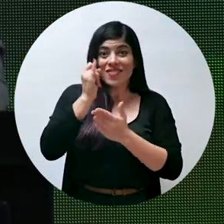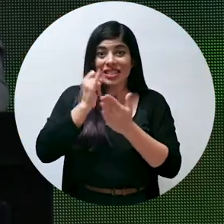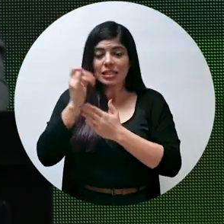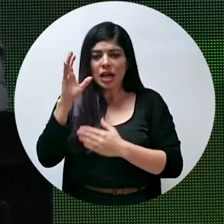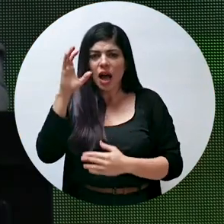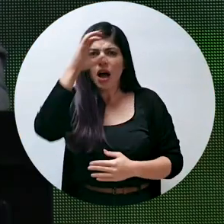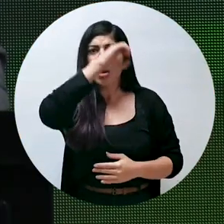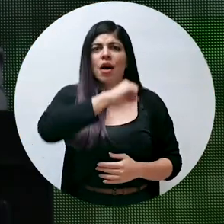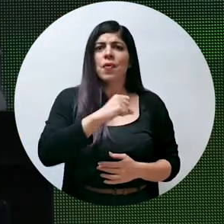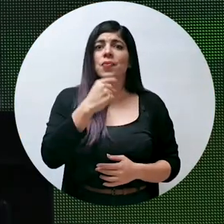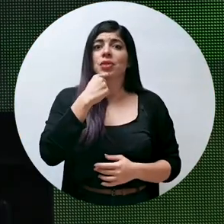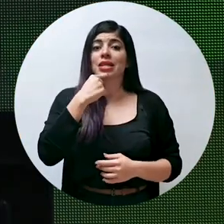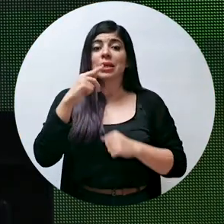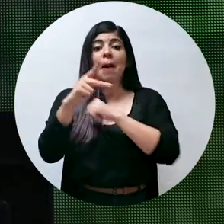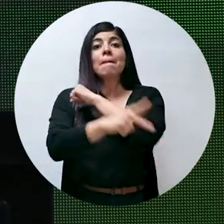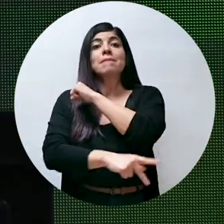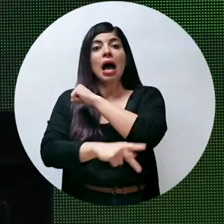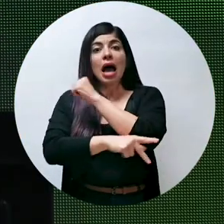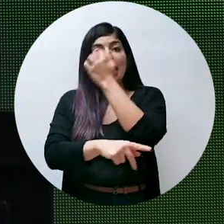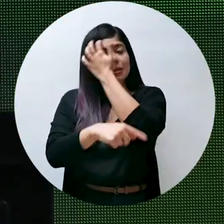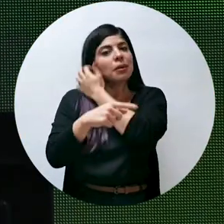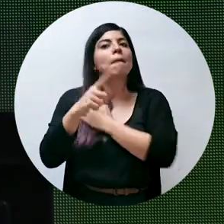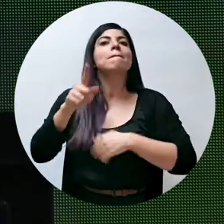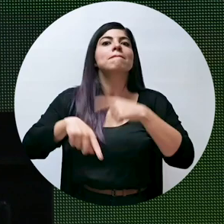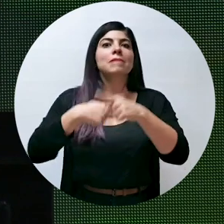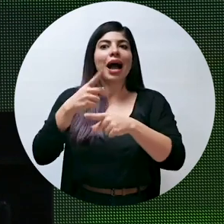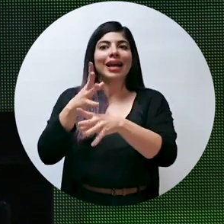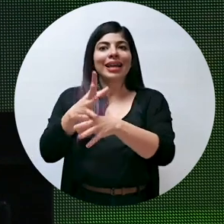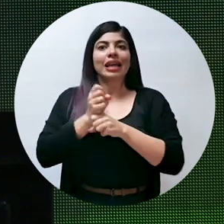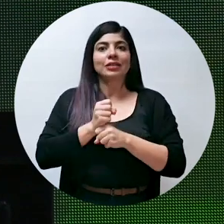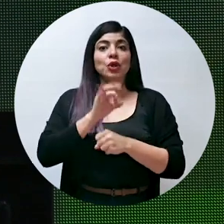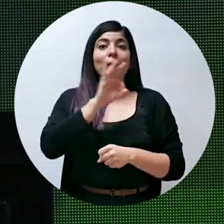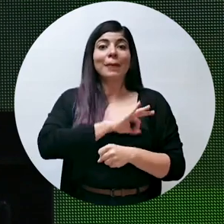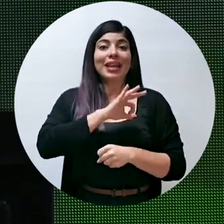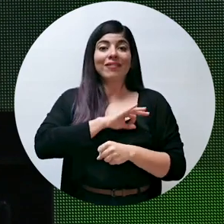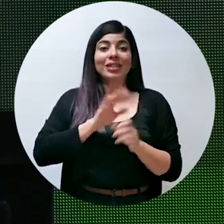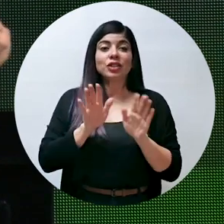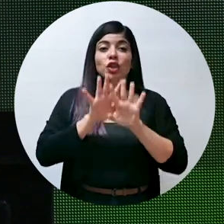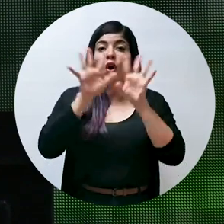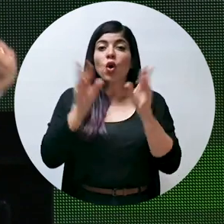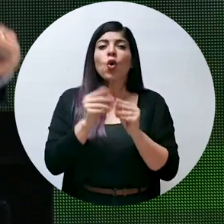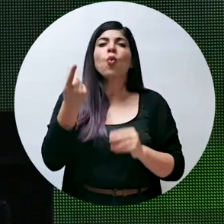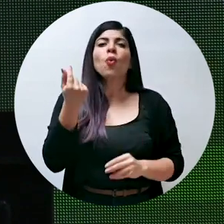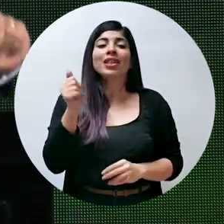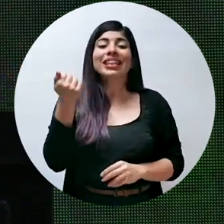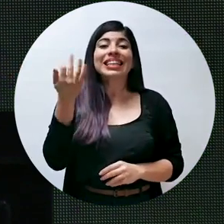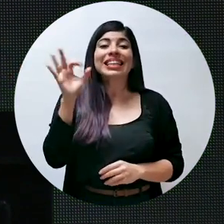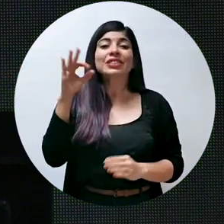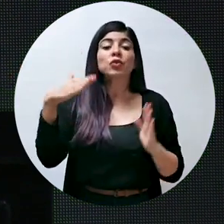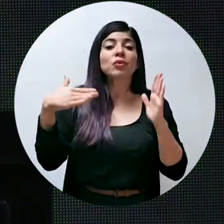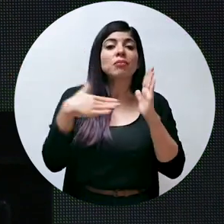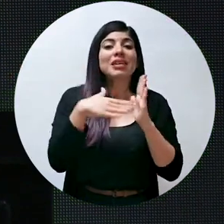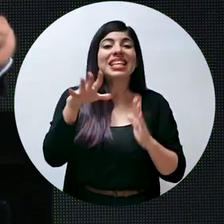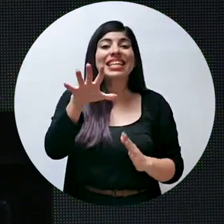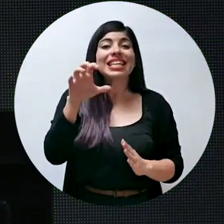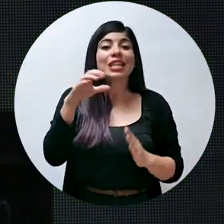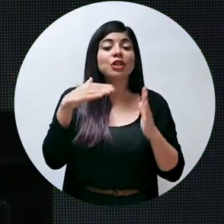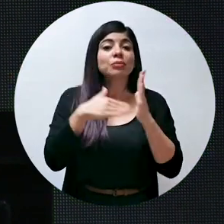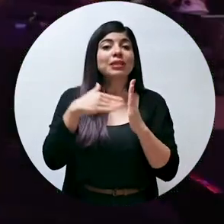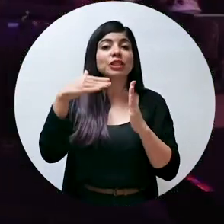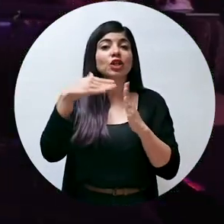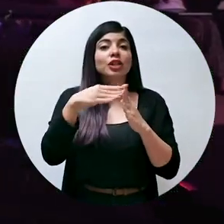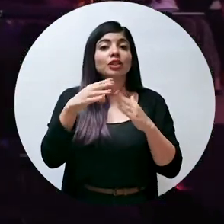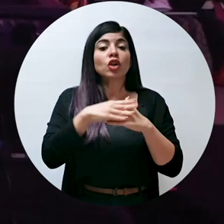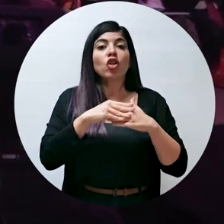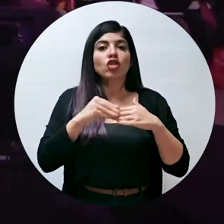apuntan a que el país obtendrá un beneficio neto de 19.500 millones de dólares